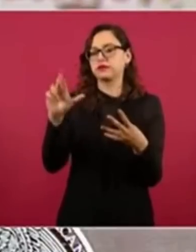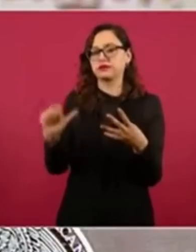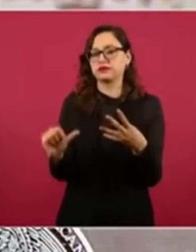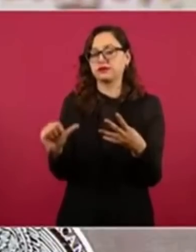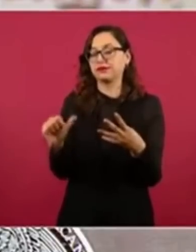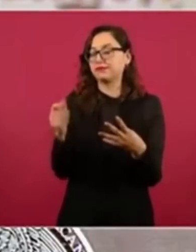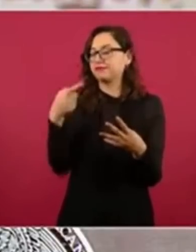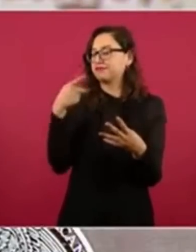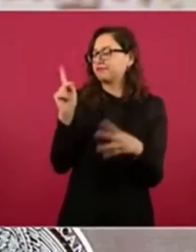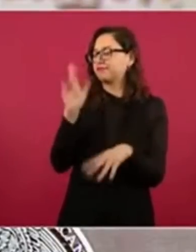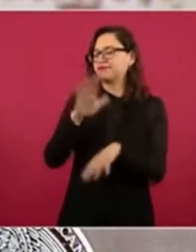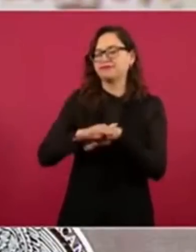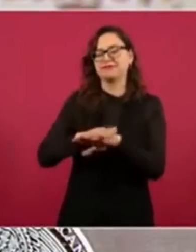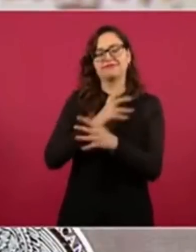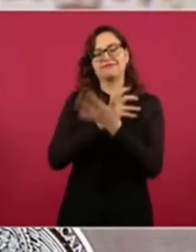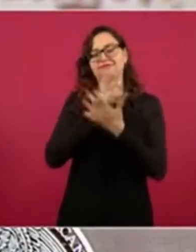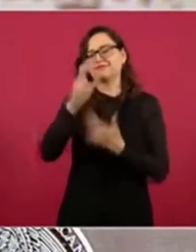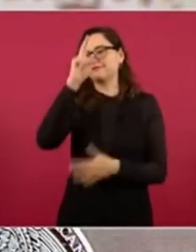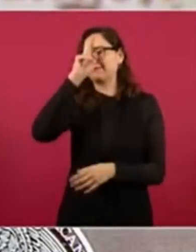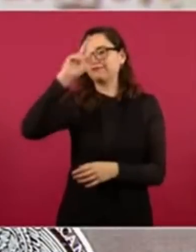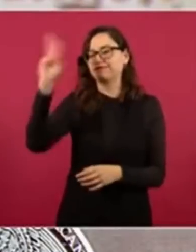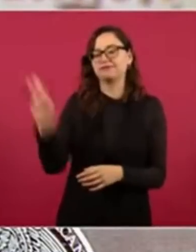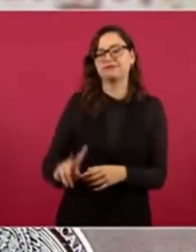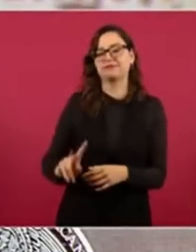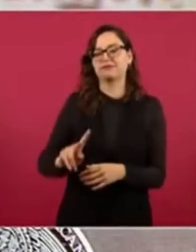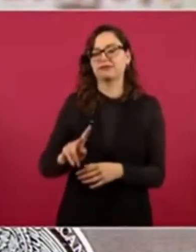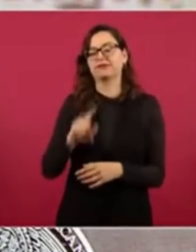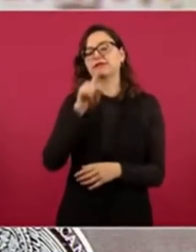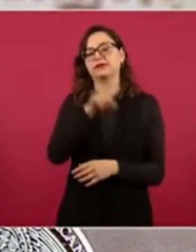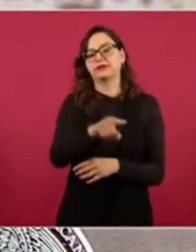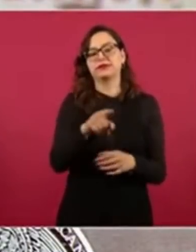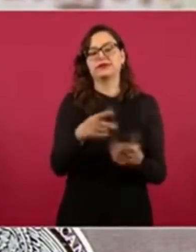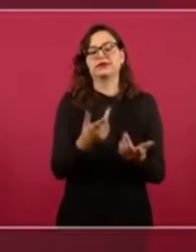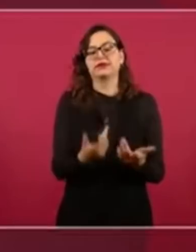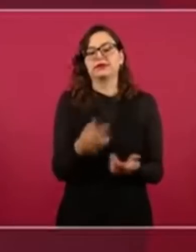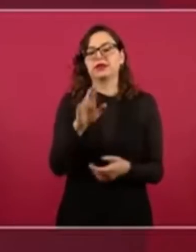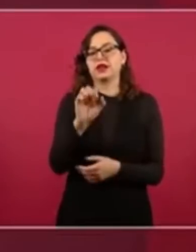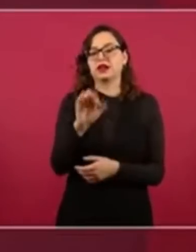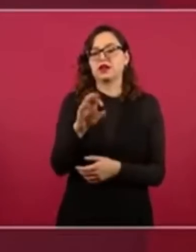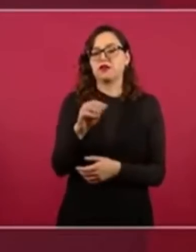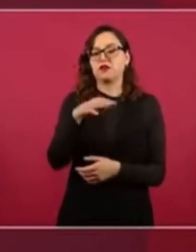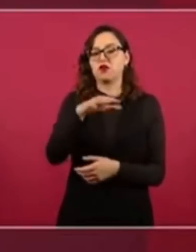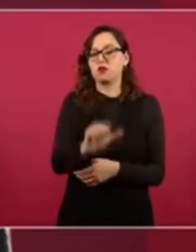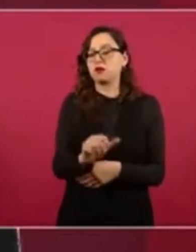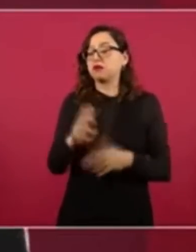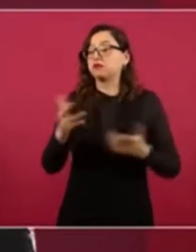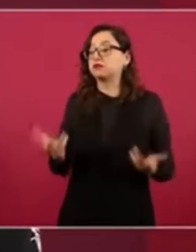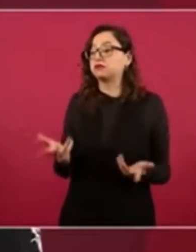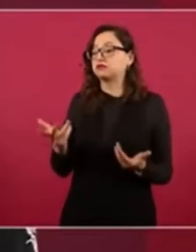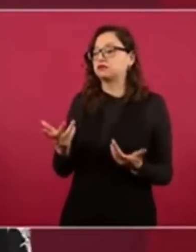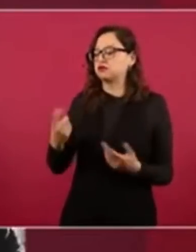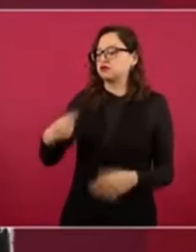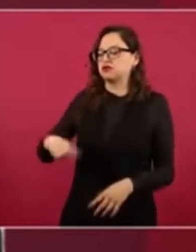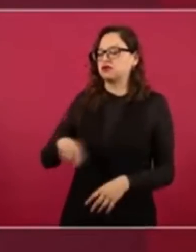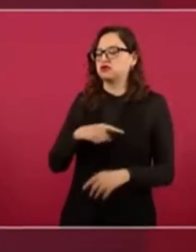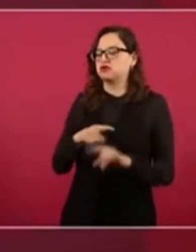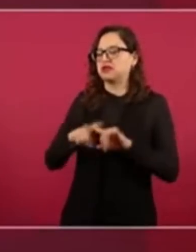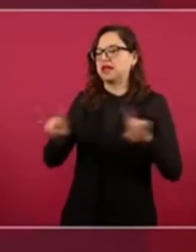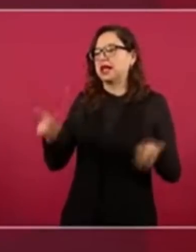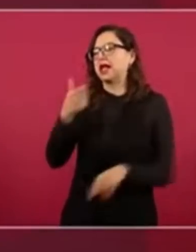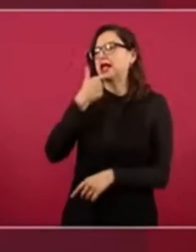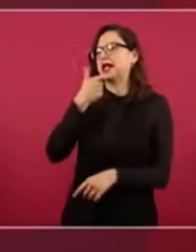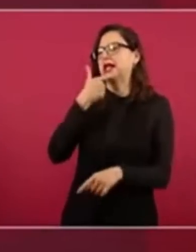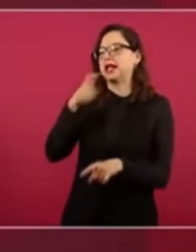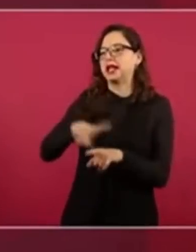Pero el extremo, como siempre, se lo llevó Templo Mayor de Reforma, que usó la expresión no somos iguales, en torno burlón para